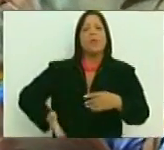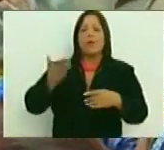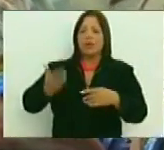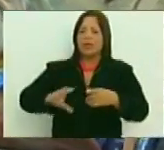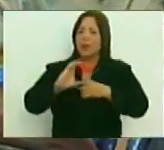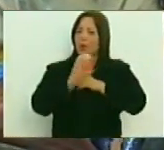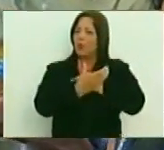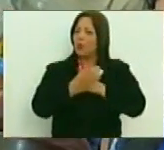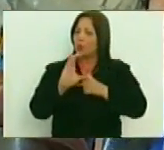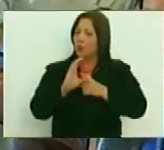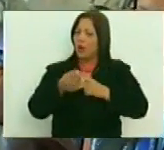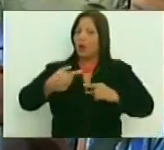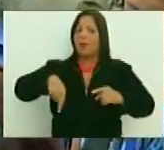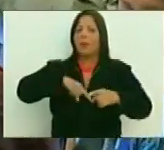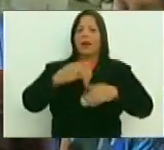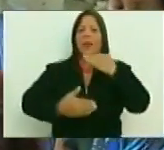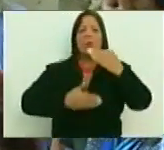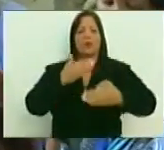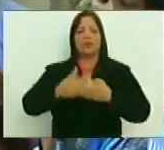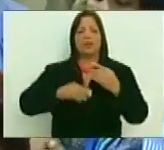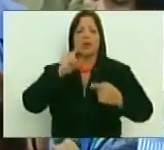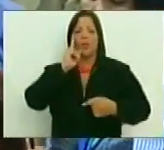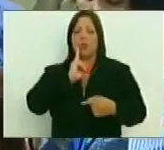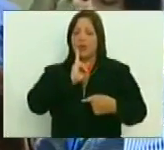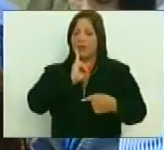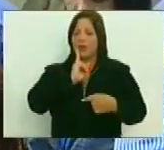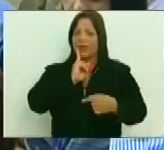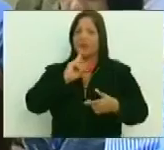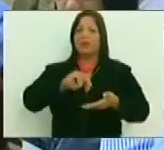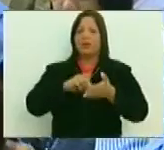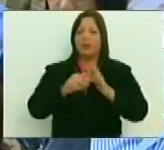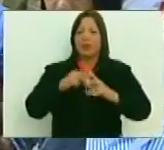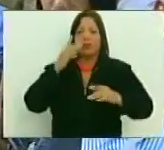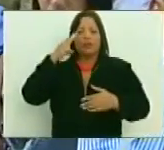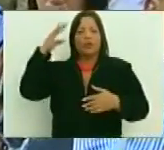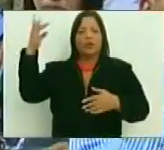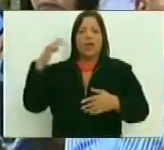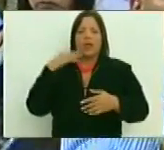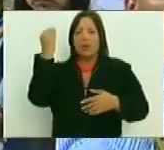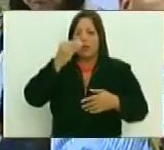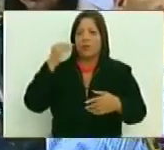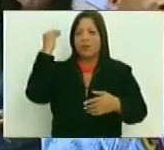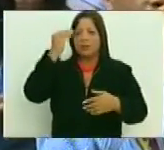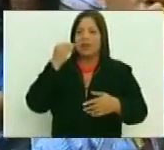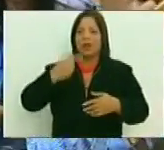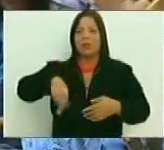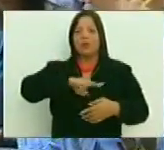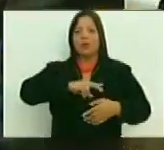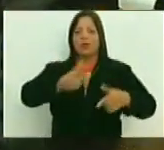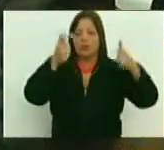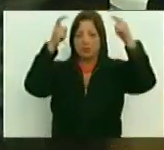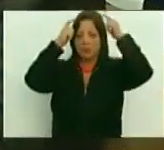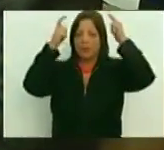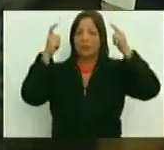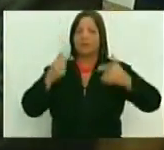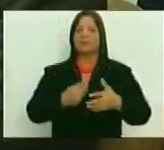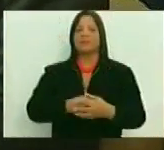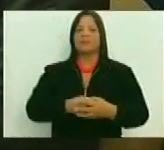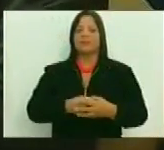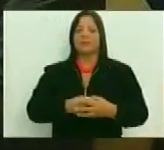de la cultura para ese proceso bolivariano soñado y pensado por nuestro Comandante Eterno.